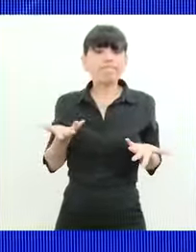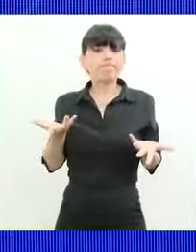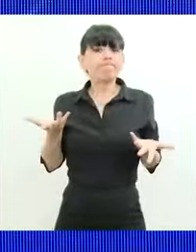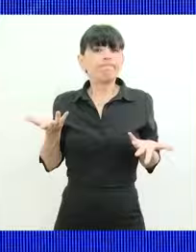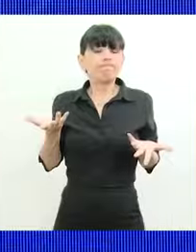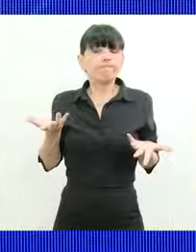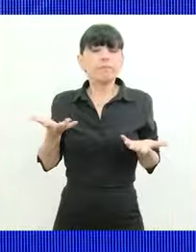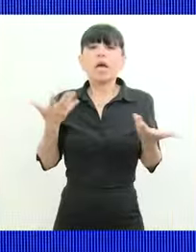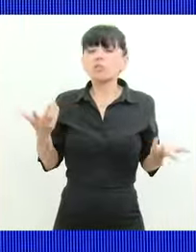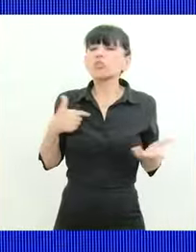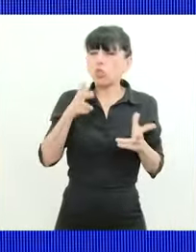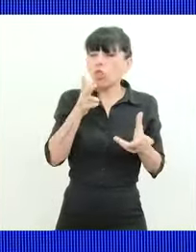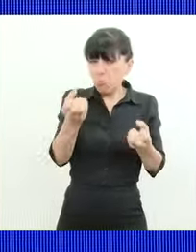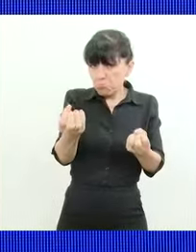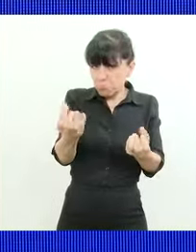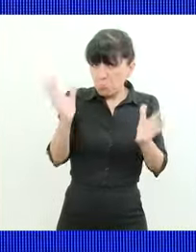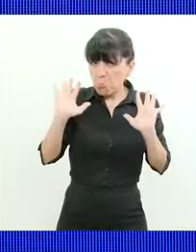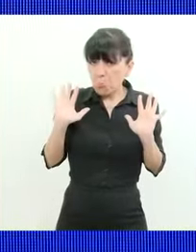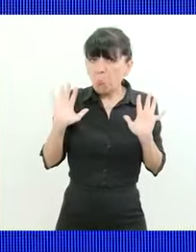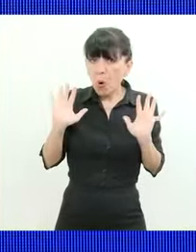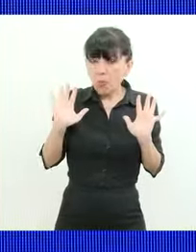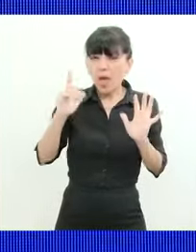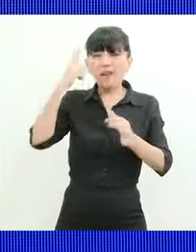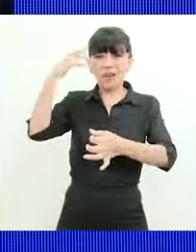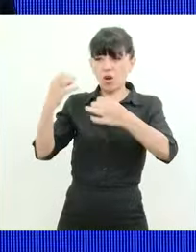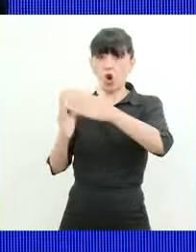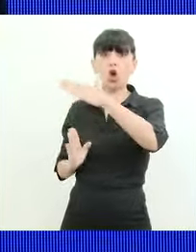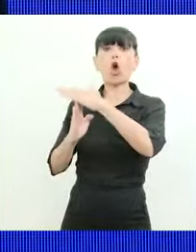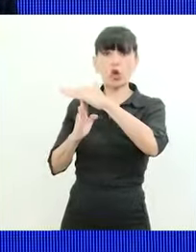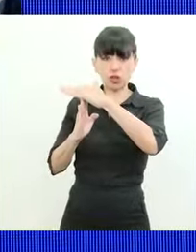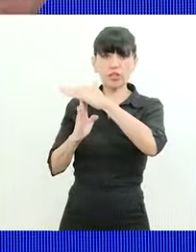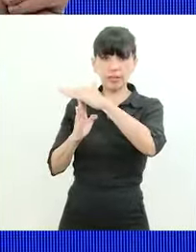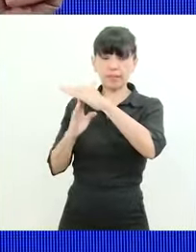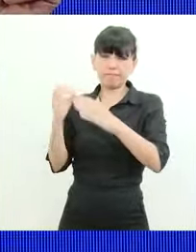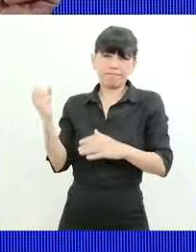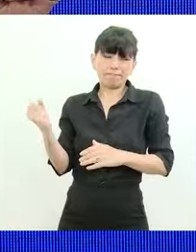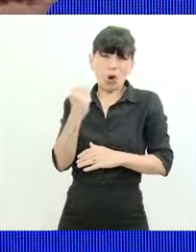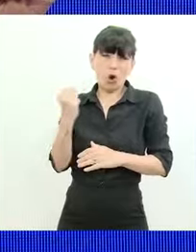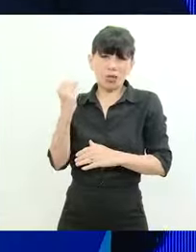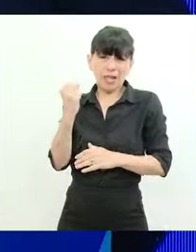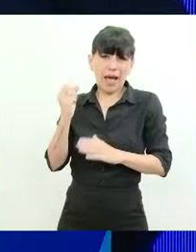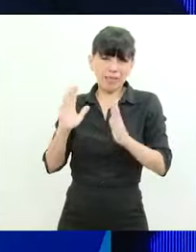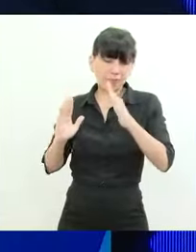digo es me parece muy bien la corte es el vértice del sistema judicial